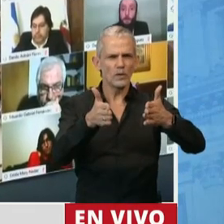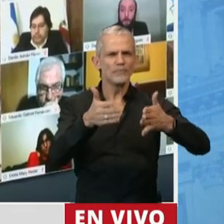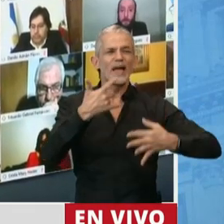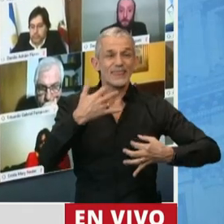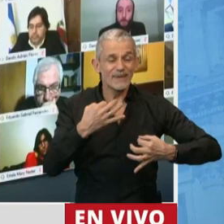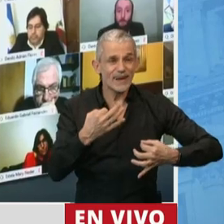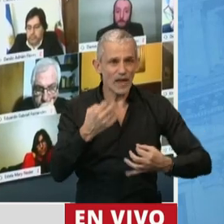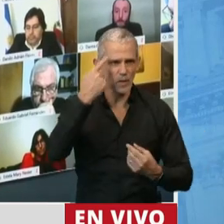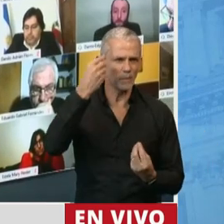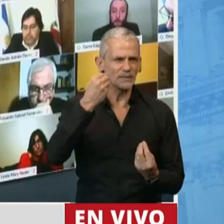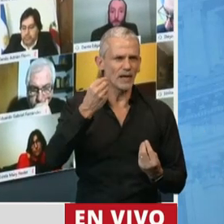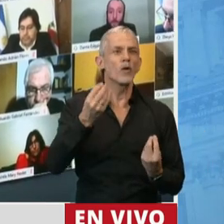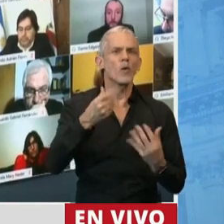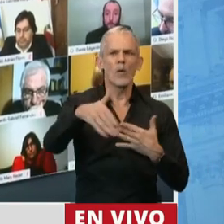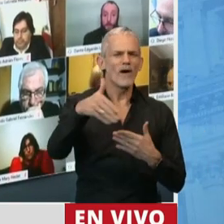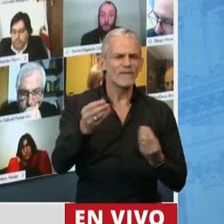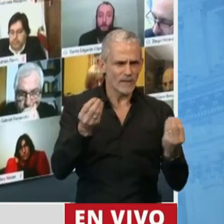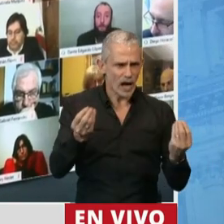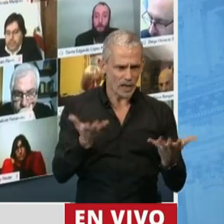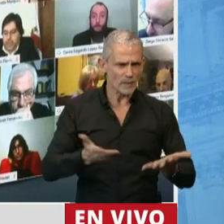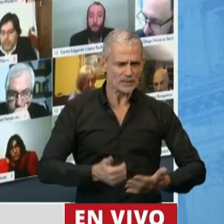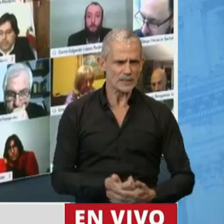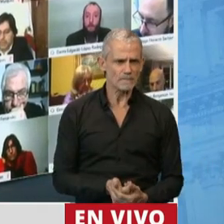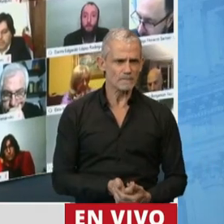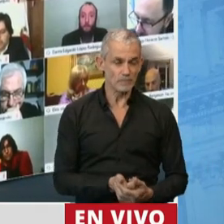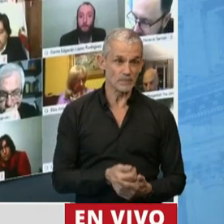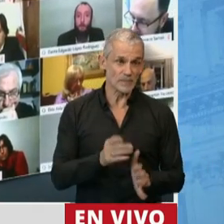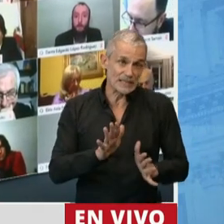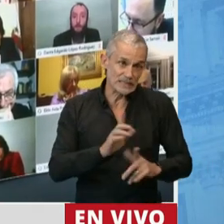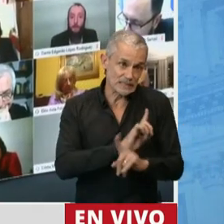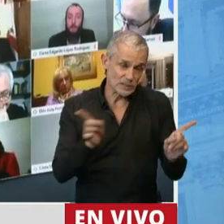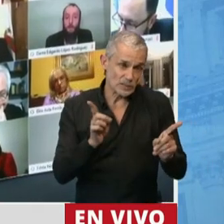realmente en pensar qué vamos a hacer porque si no